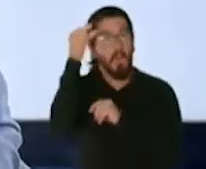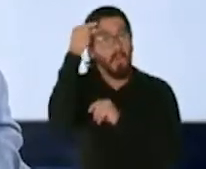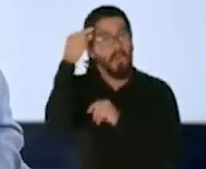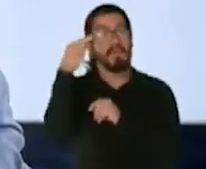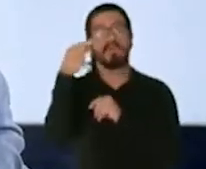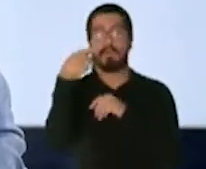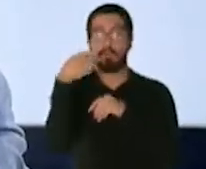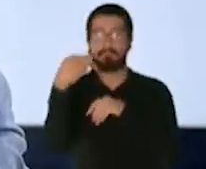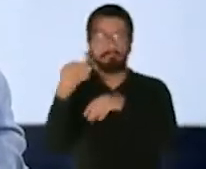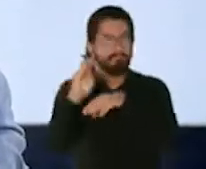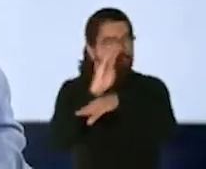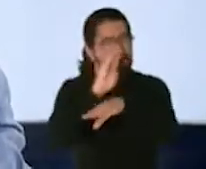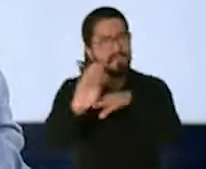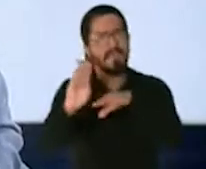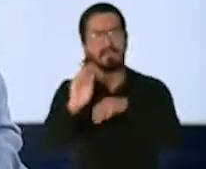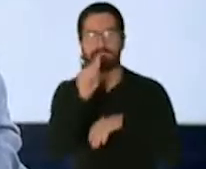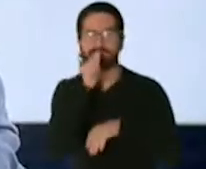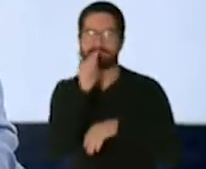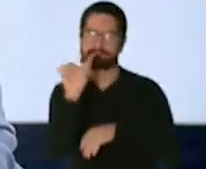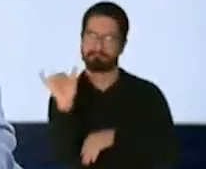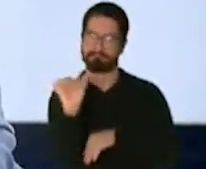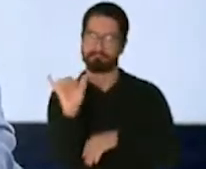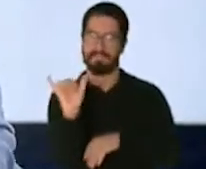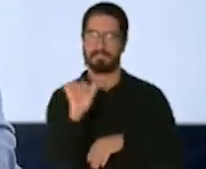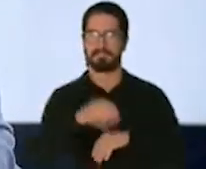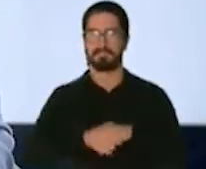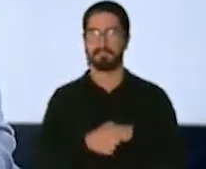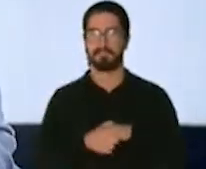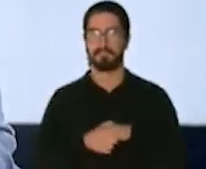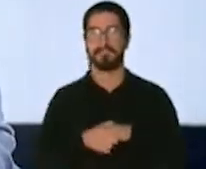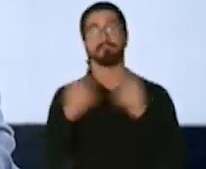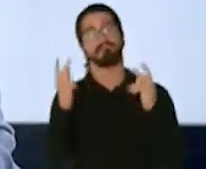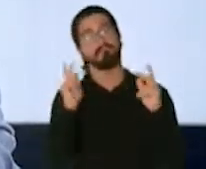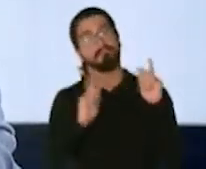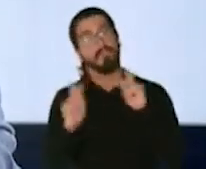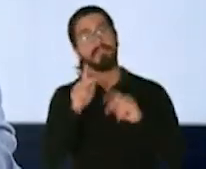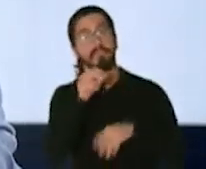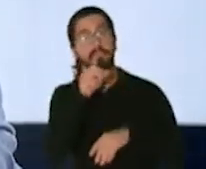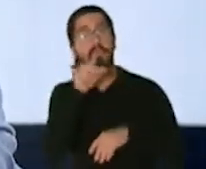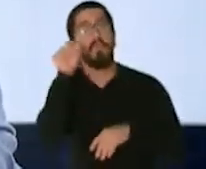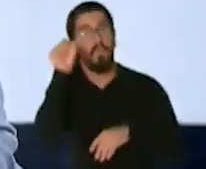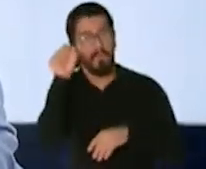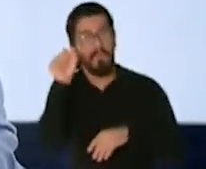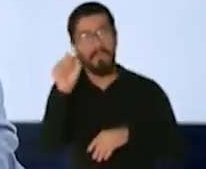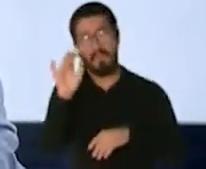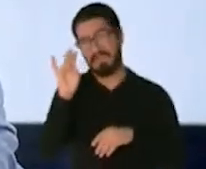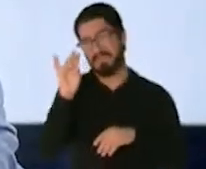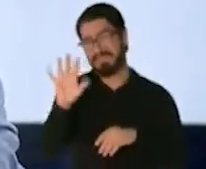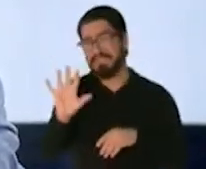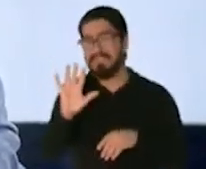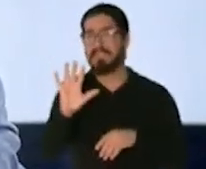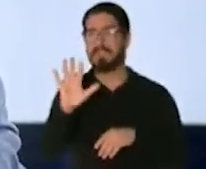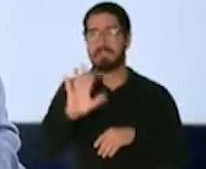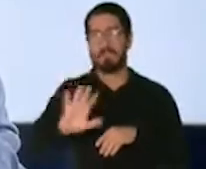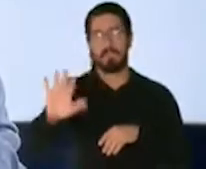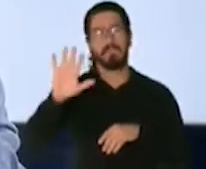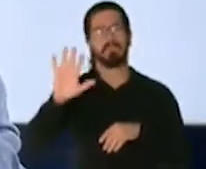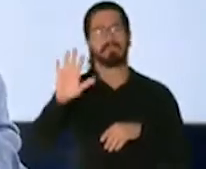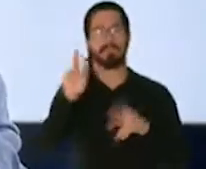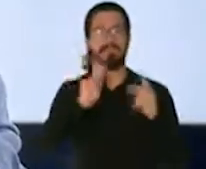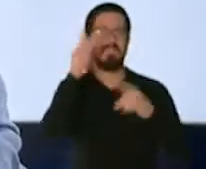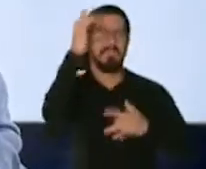privada, las personas de 65 años o más, personas que tienen condiciones crónicas.